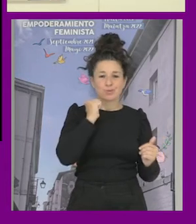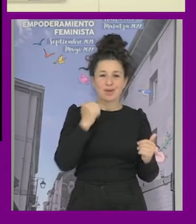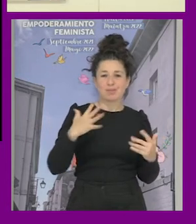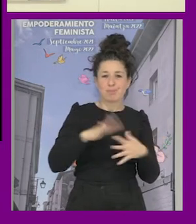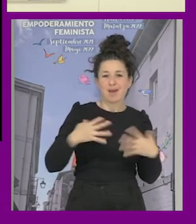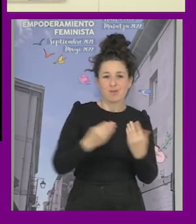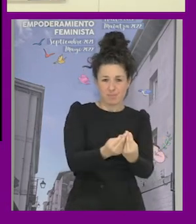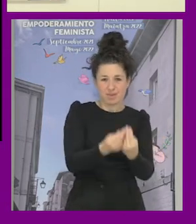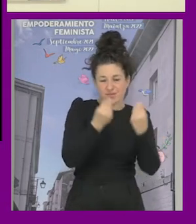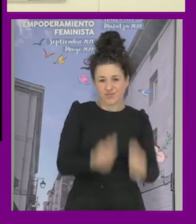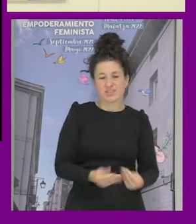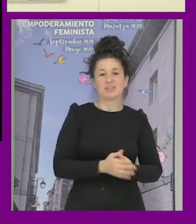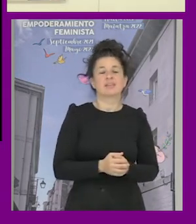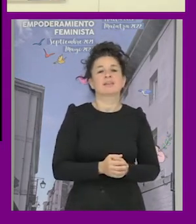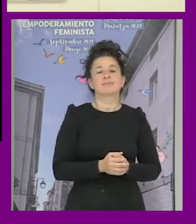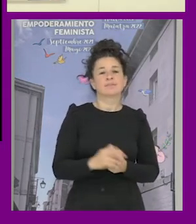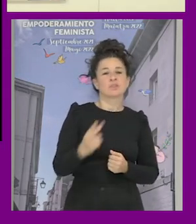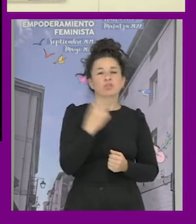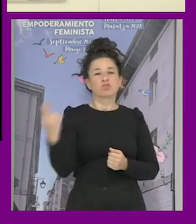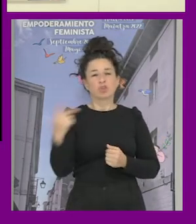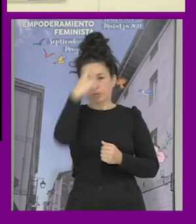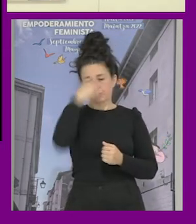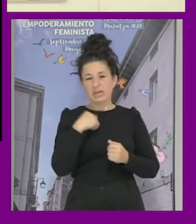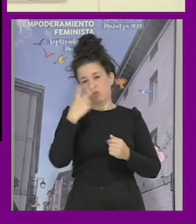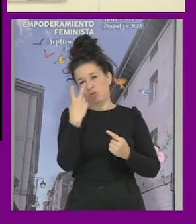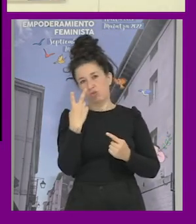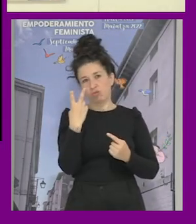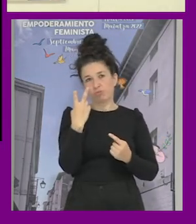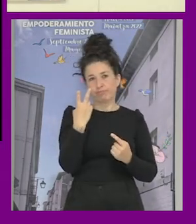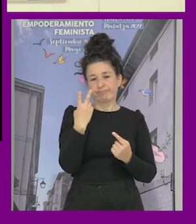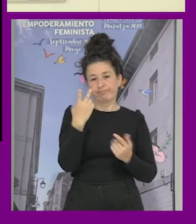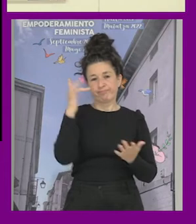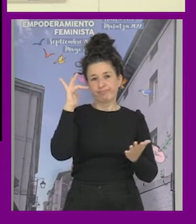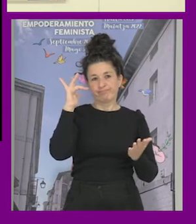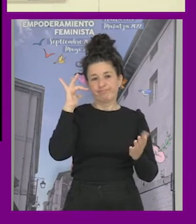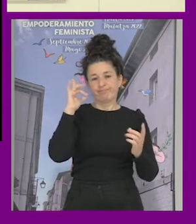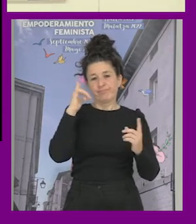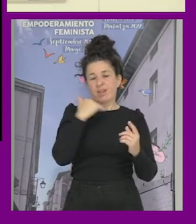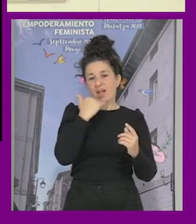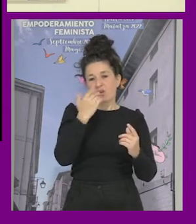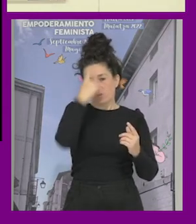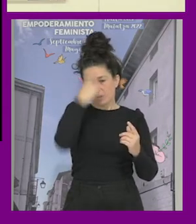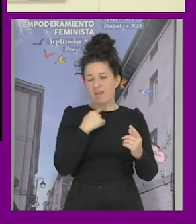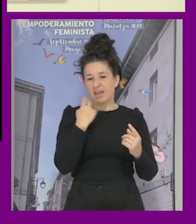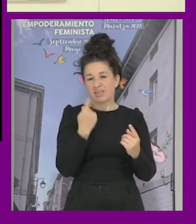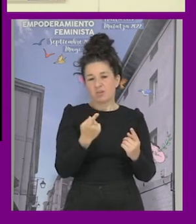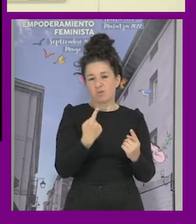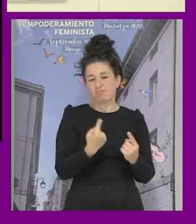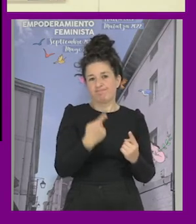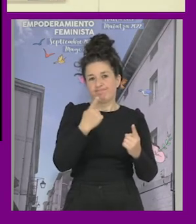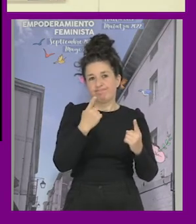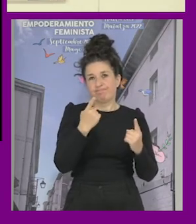dos fotos que para mí también dan dan idea de de ese momento y de las consecuencias de esta extensión territorial